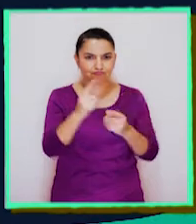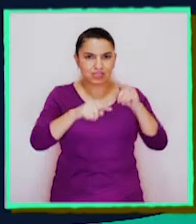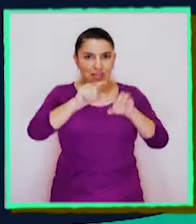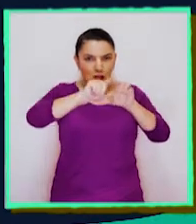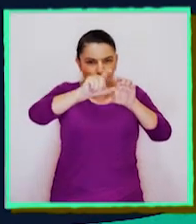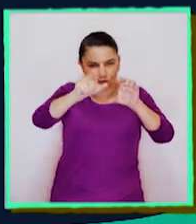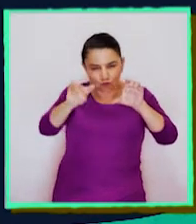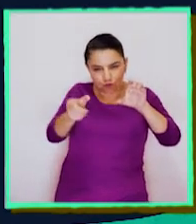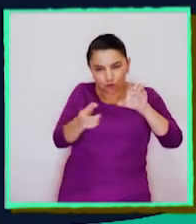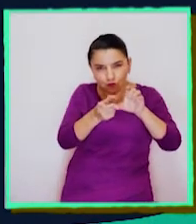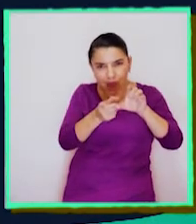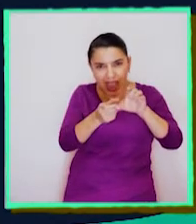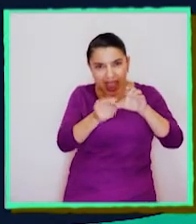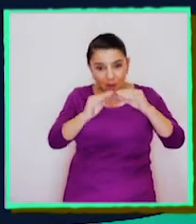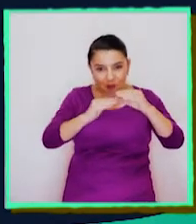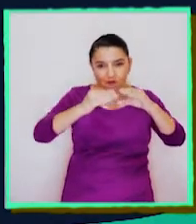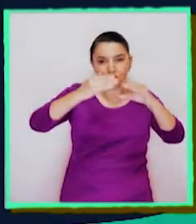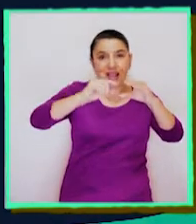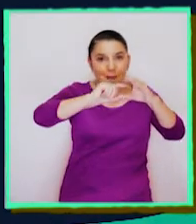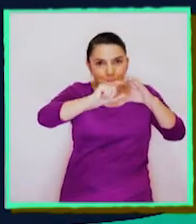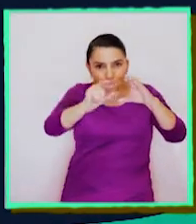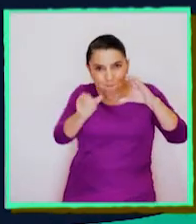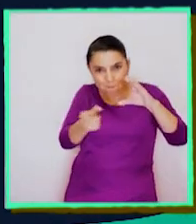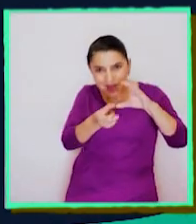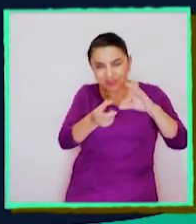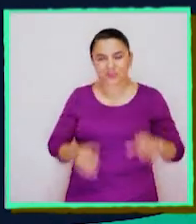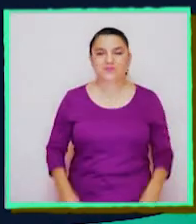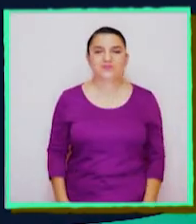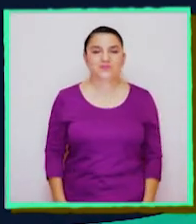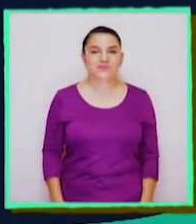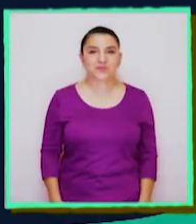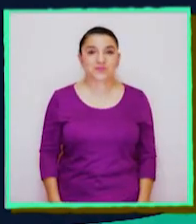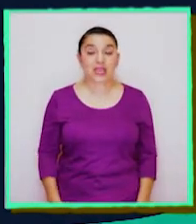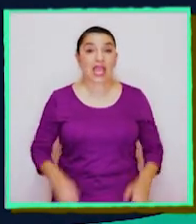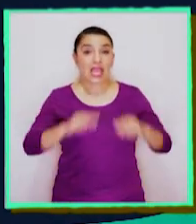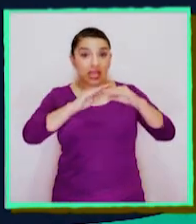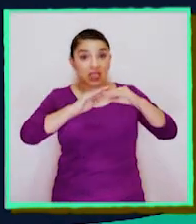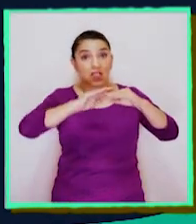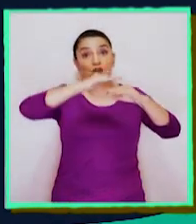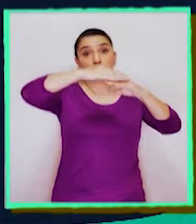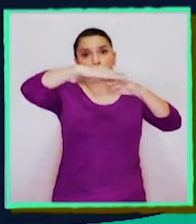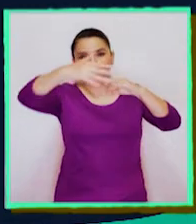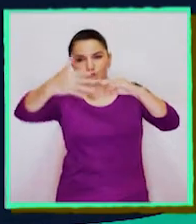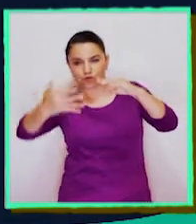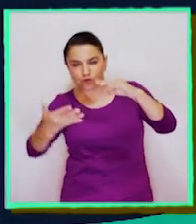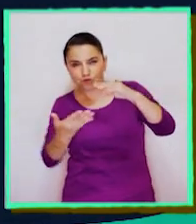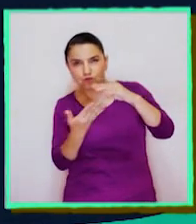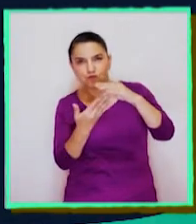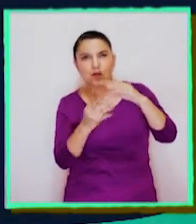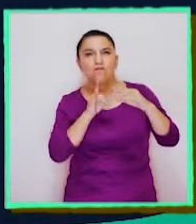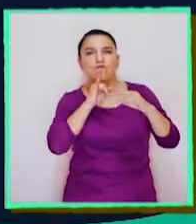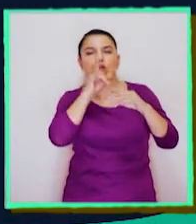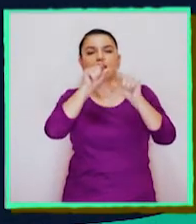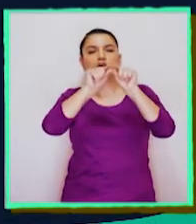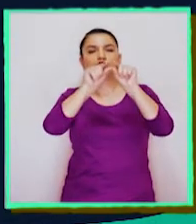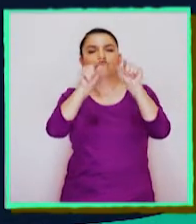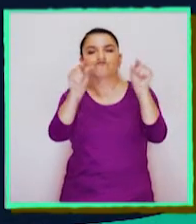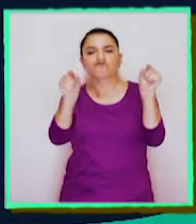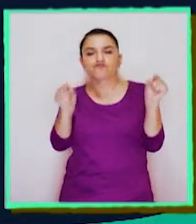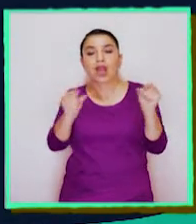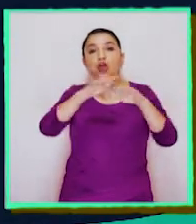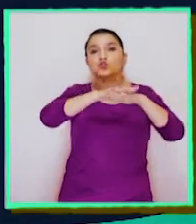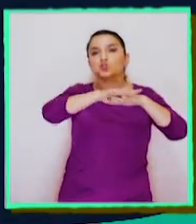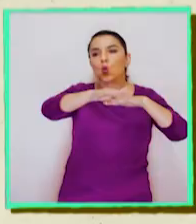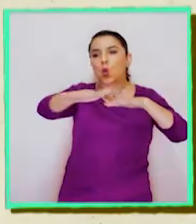y la capa más externa del manto. Por sobre la litósfera existe una fina cobertura que se